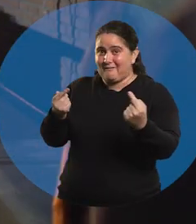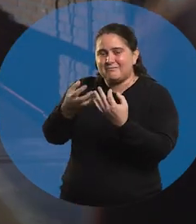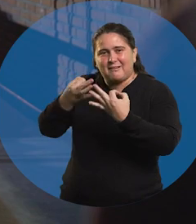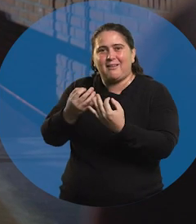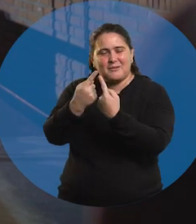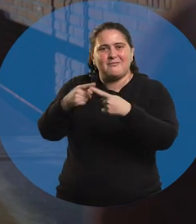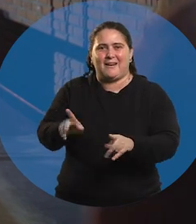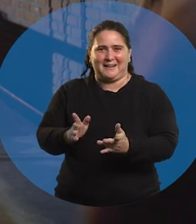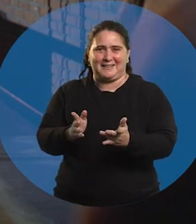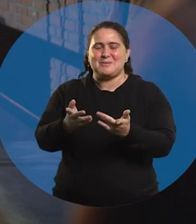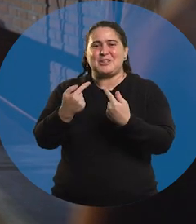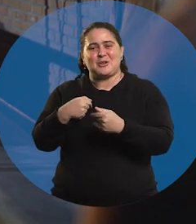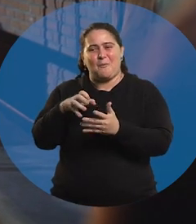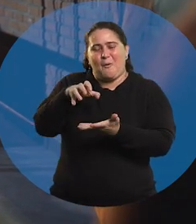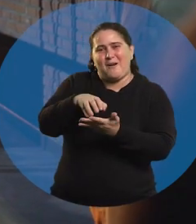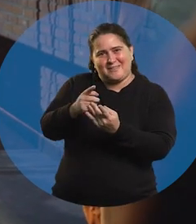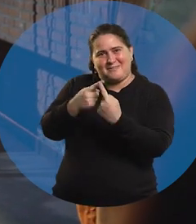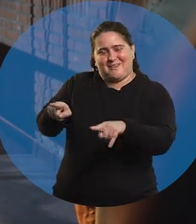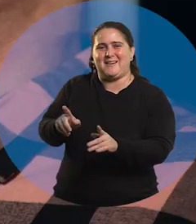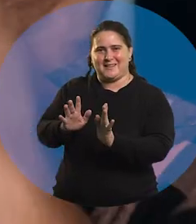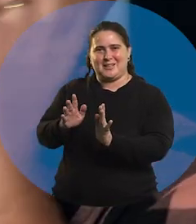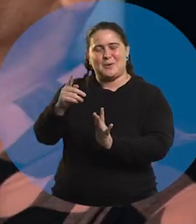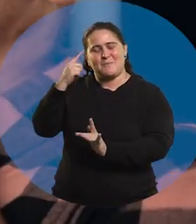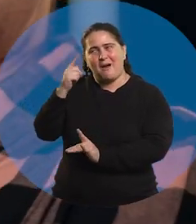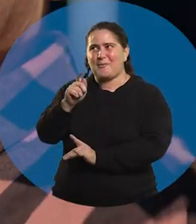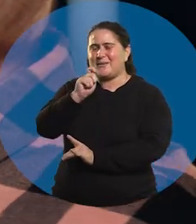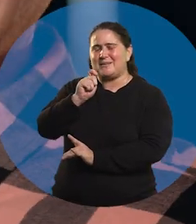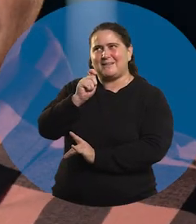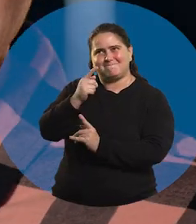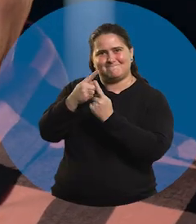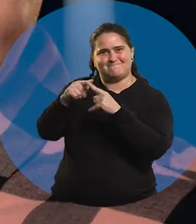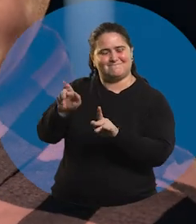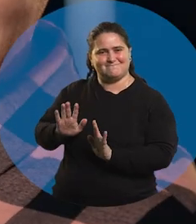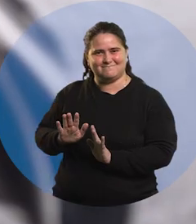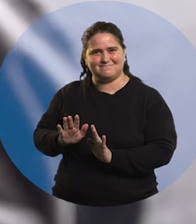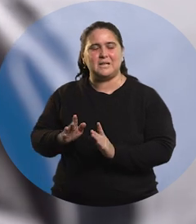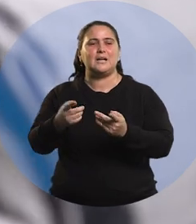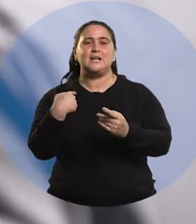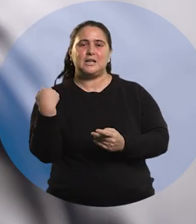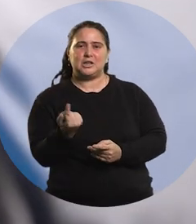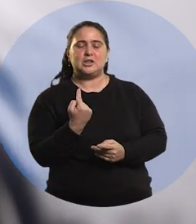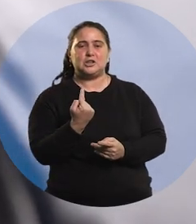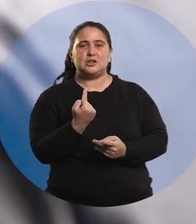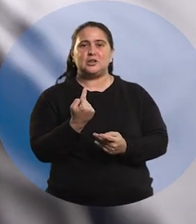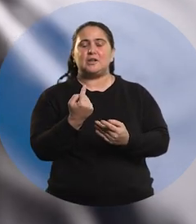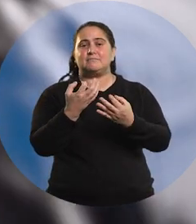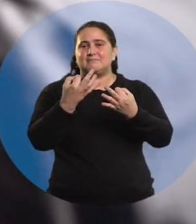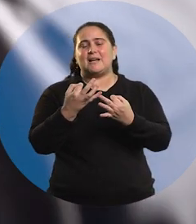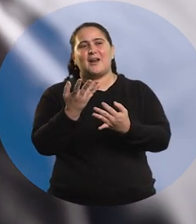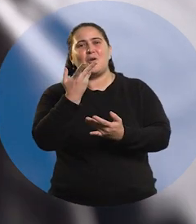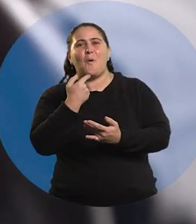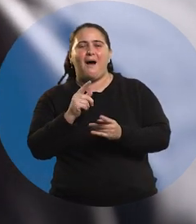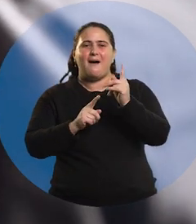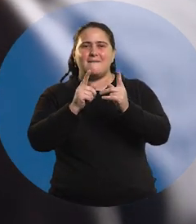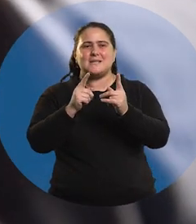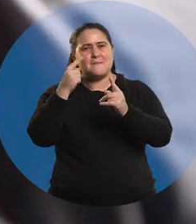me pone, es distinta la entrevista, por eso, porque me pone en otro lugar. Pensar la entrevista desde otro lugar. Más allá de que a nosotros nos gusta ir